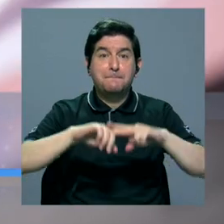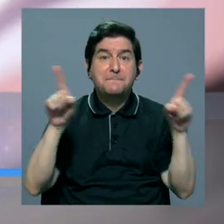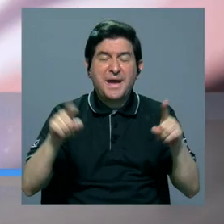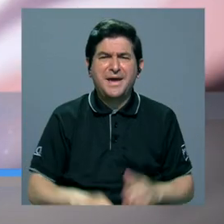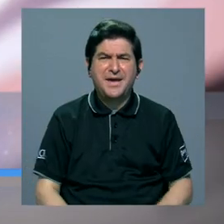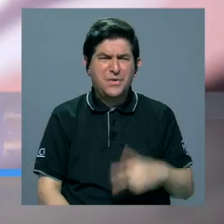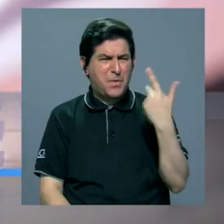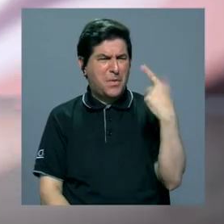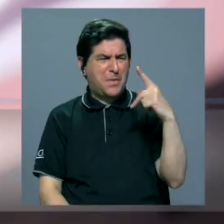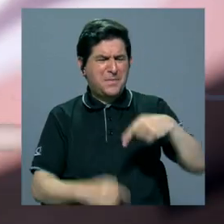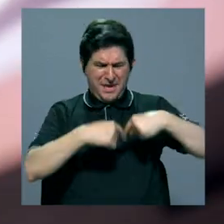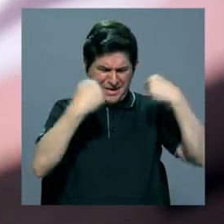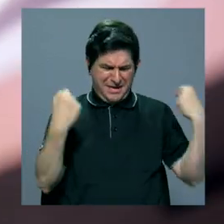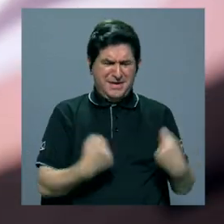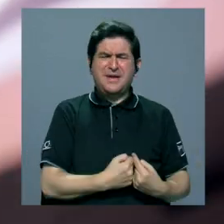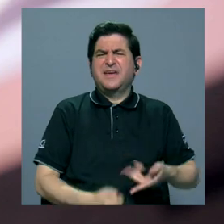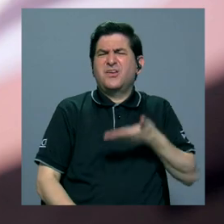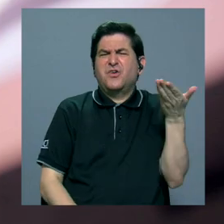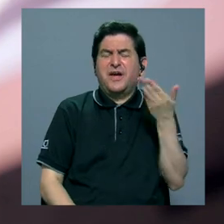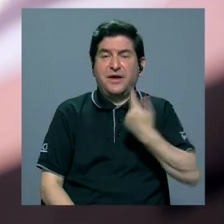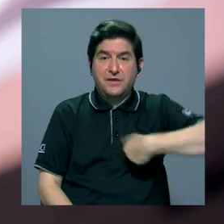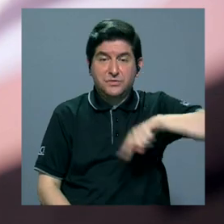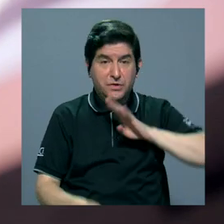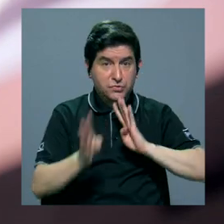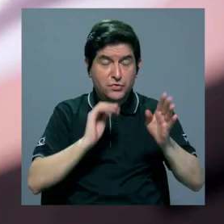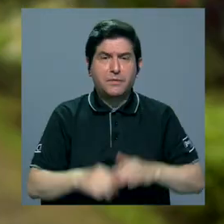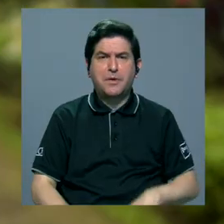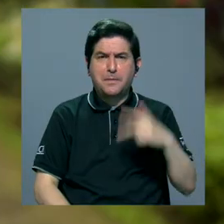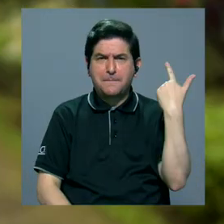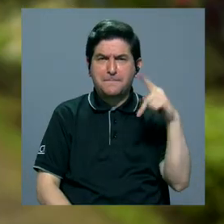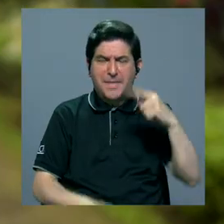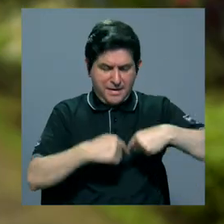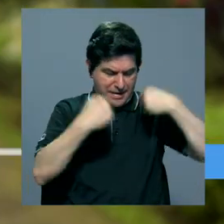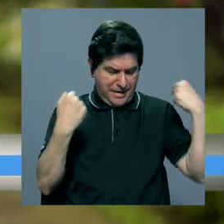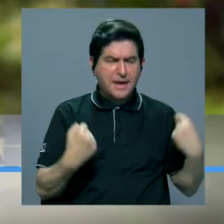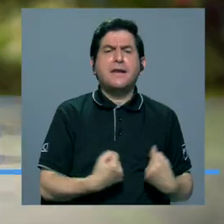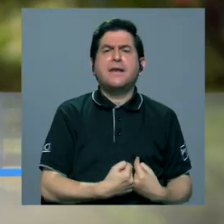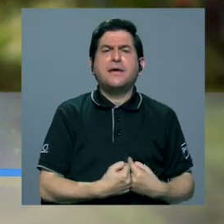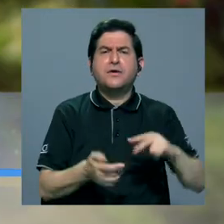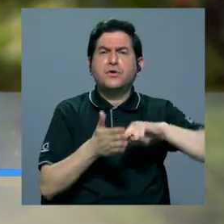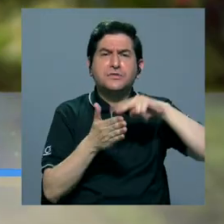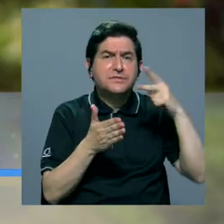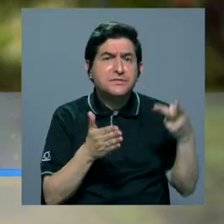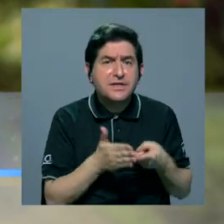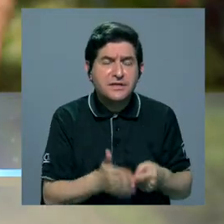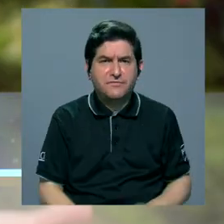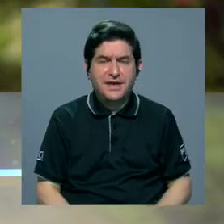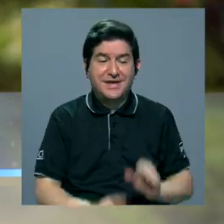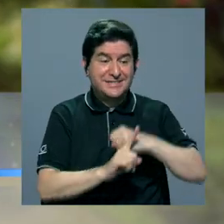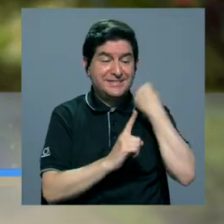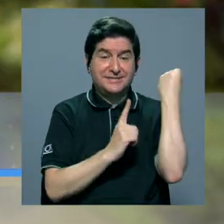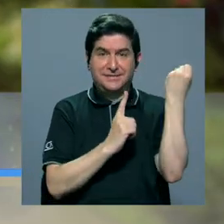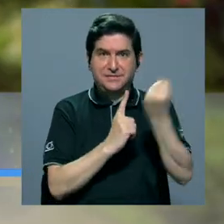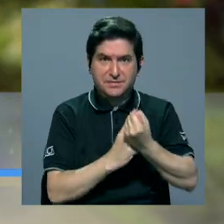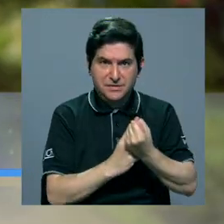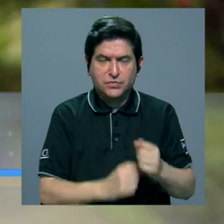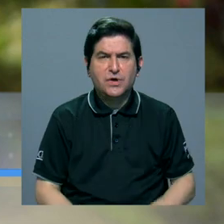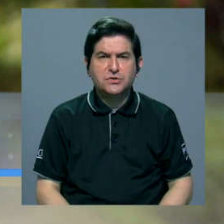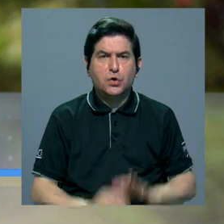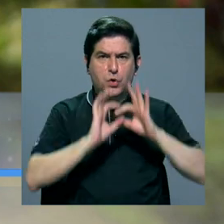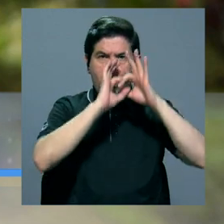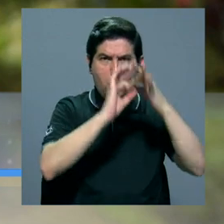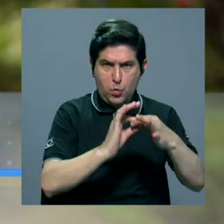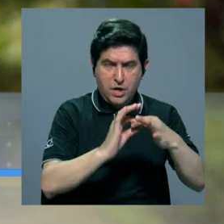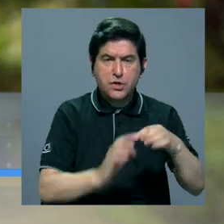qué es un riesgo cardiovascular? Cuando nos referimos al riesgo cardiovascular, riesgo cardiovascular van a ser aquellos factores que van a estar